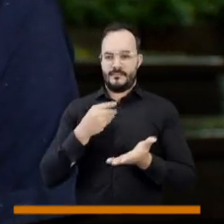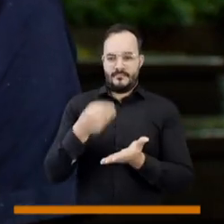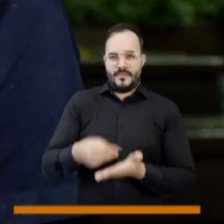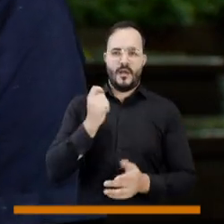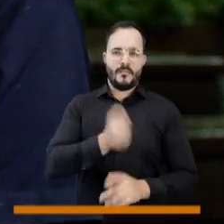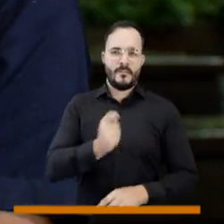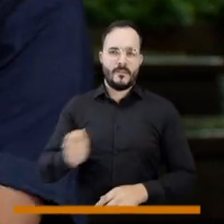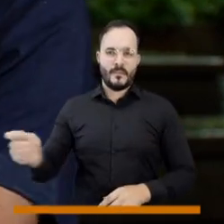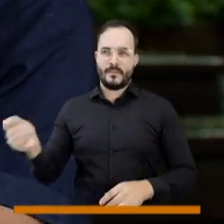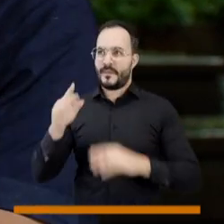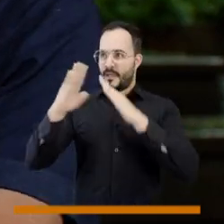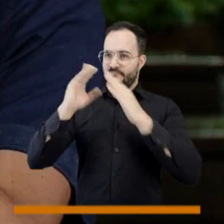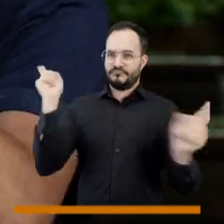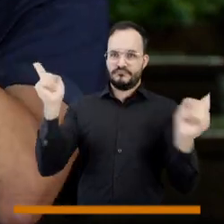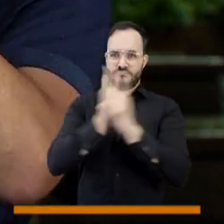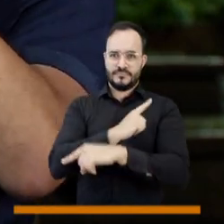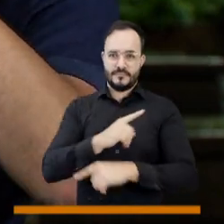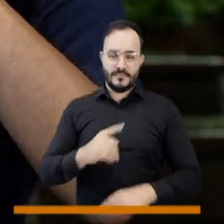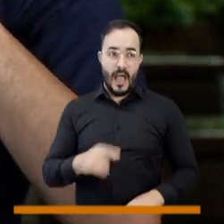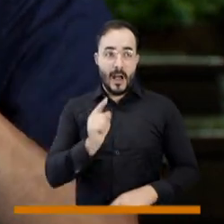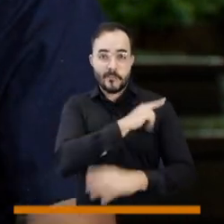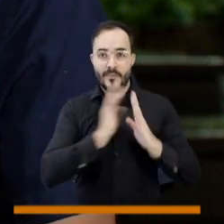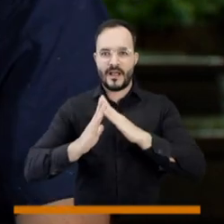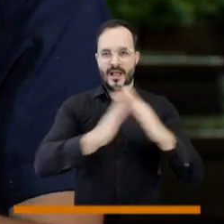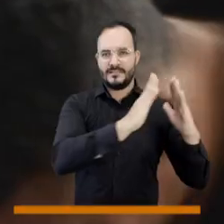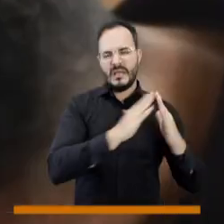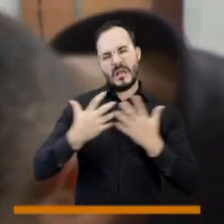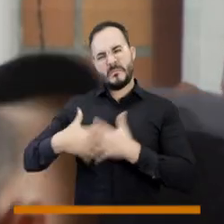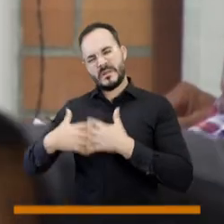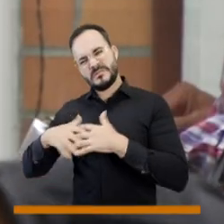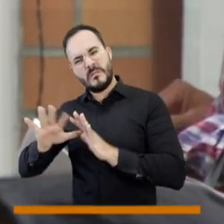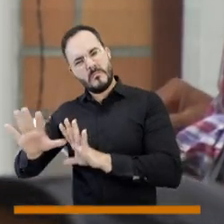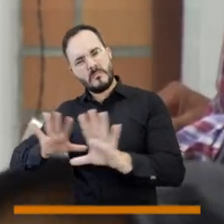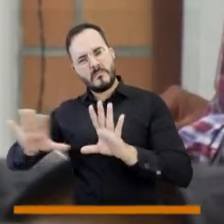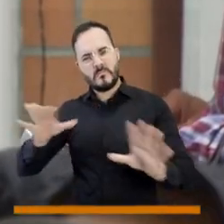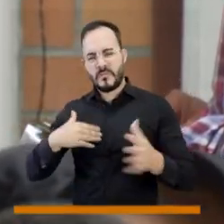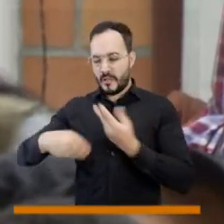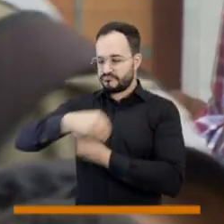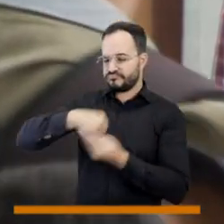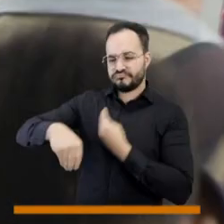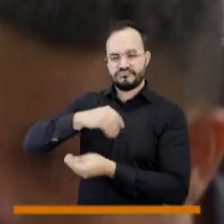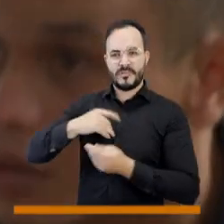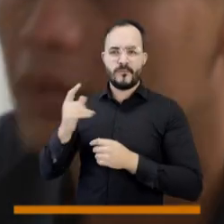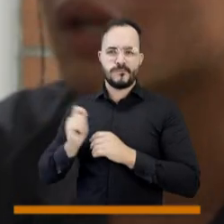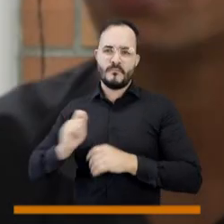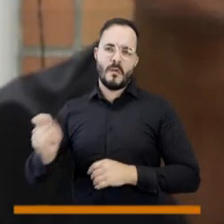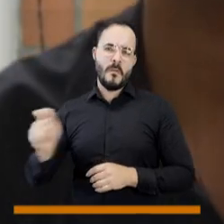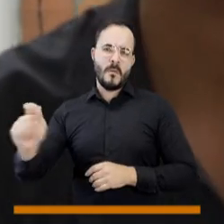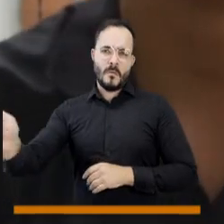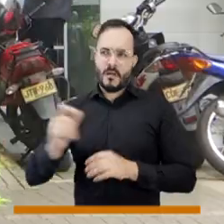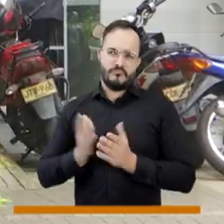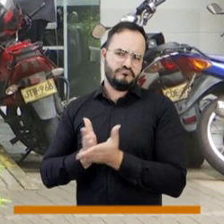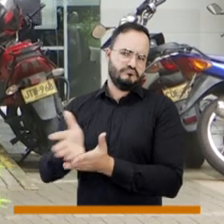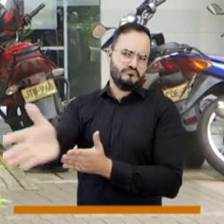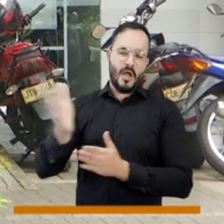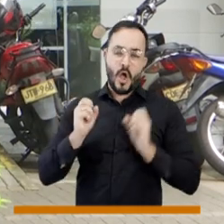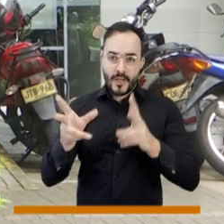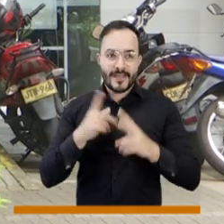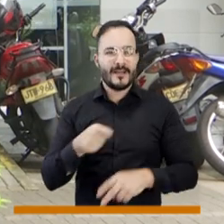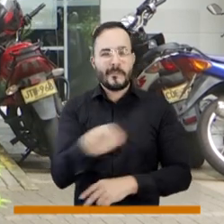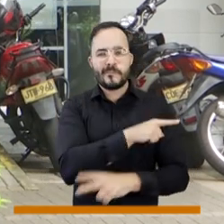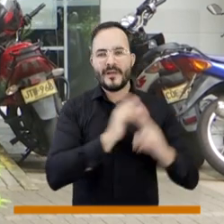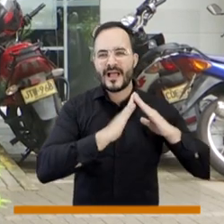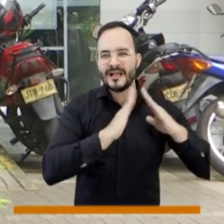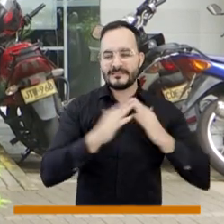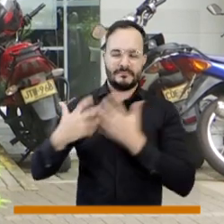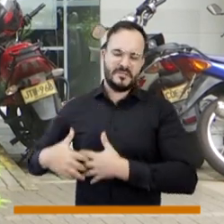financiación, y financiación para los usuarios residenciales principalmente, porque los usuarios industriales, ya los bancos tienen paquetes de financiación